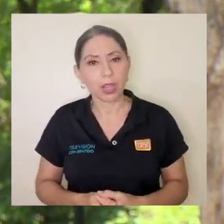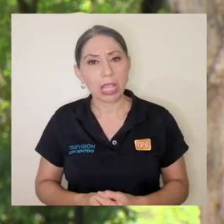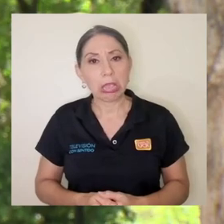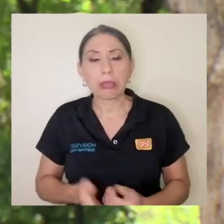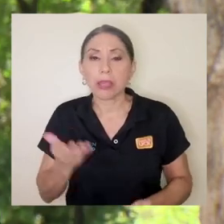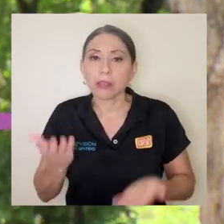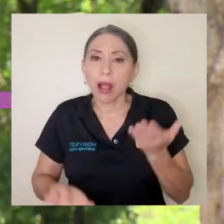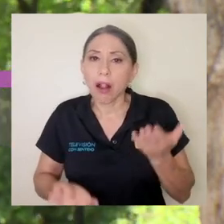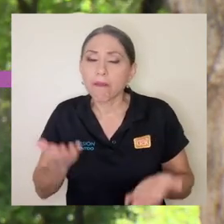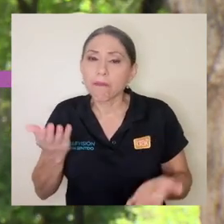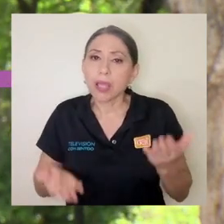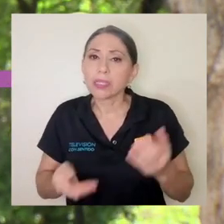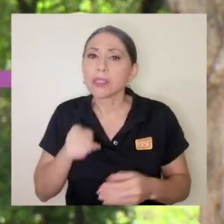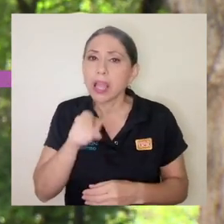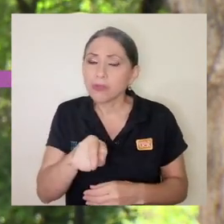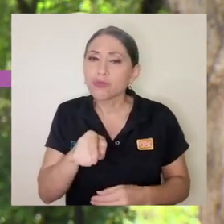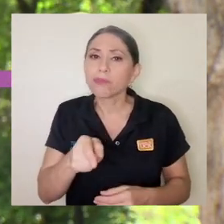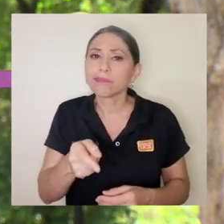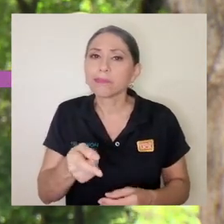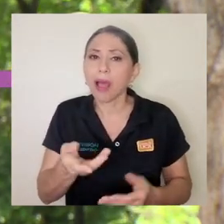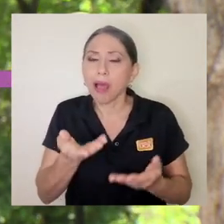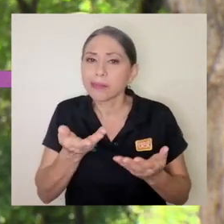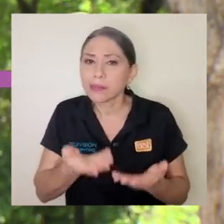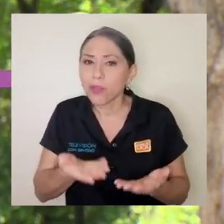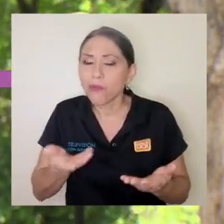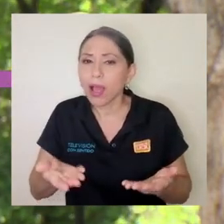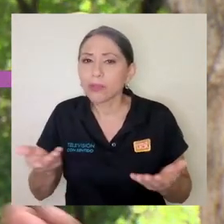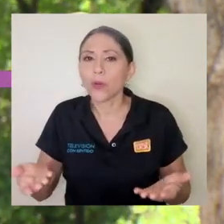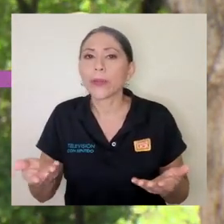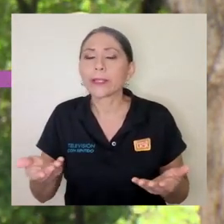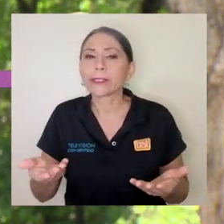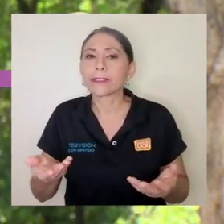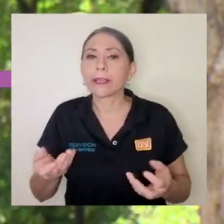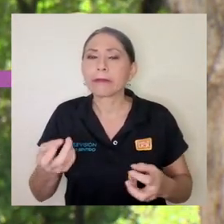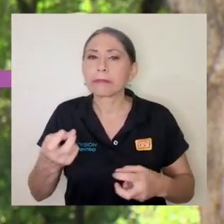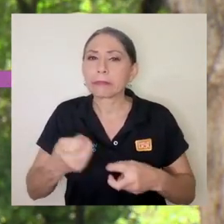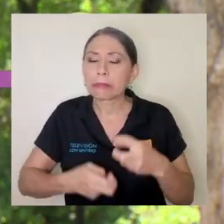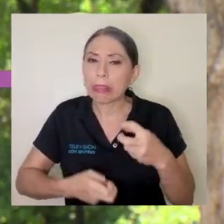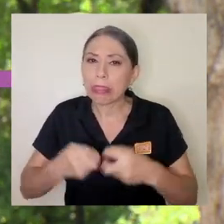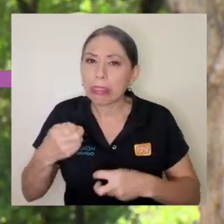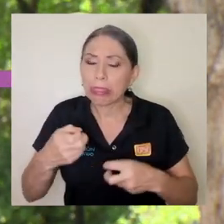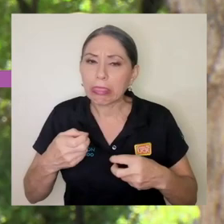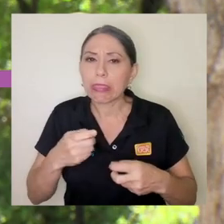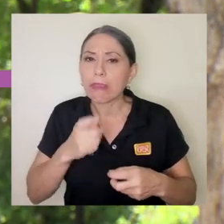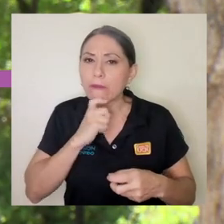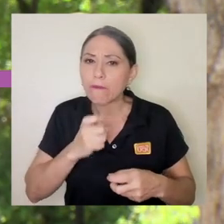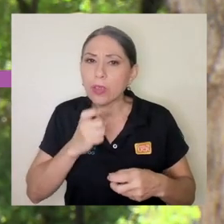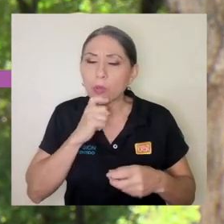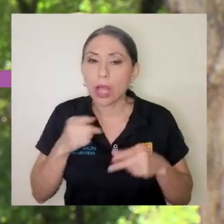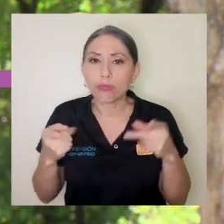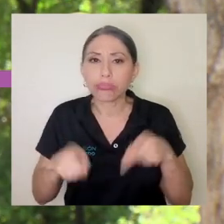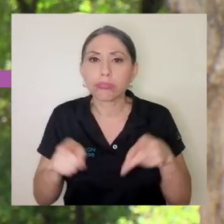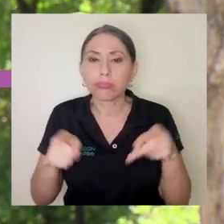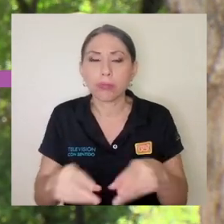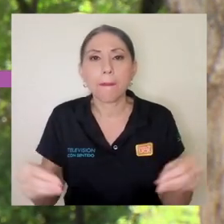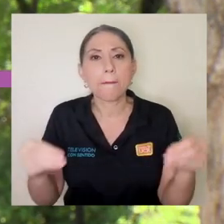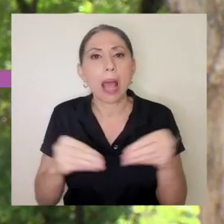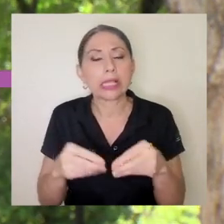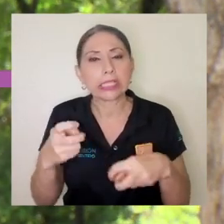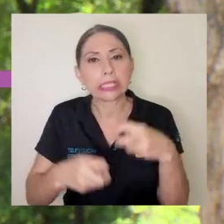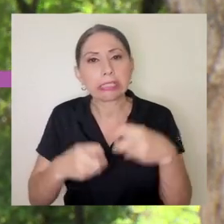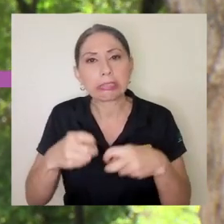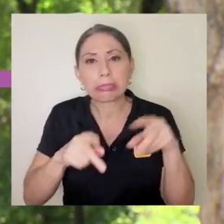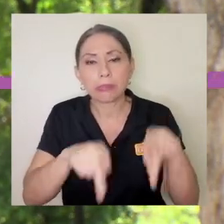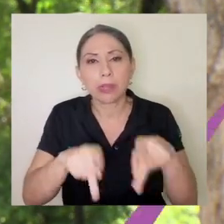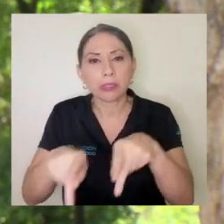que han venido a dificultar o a provocar más crisis en las personas. Algunas, ¿verdad?,